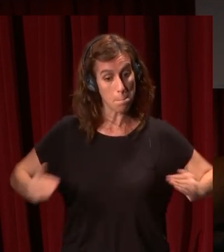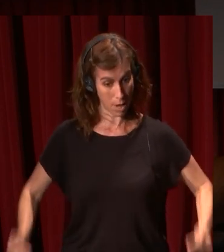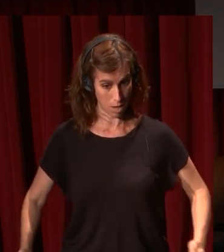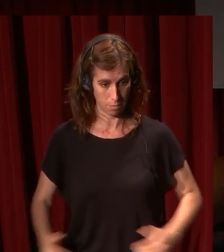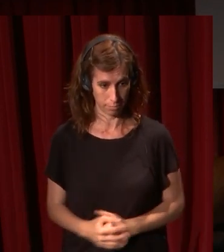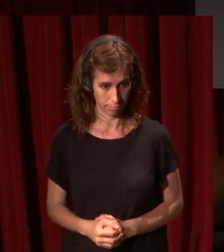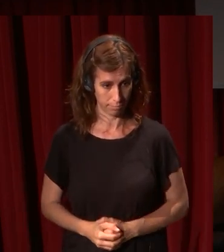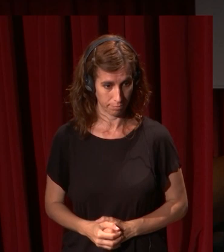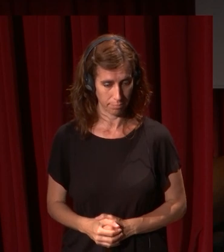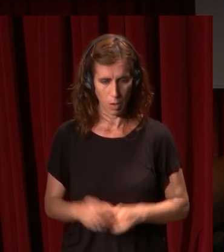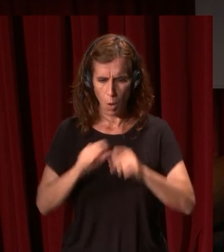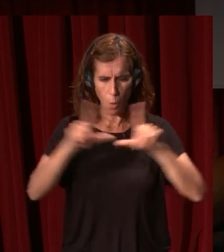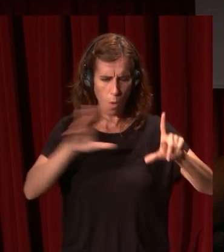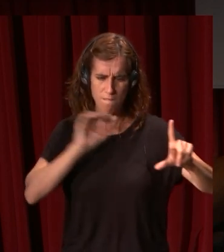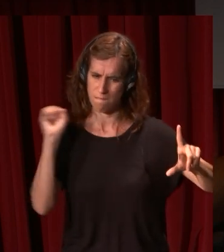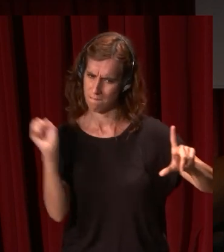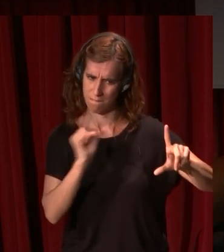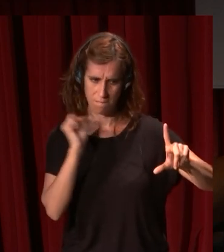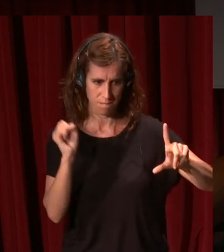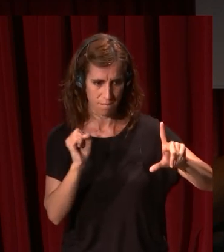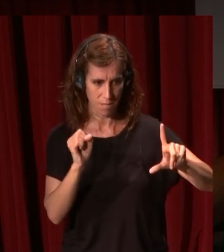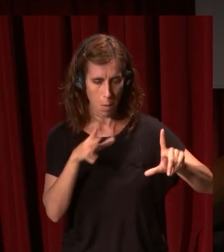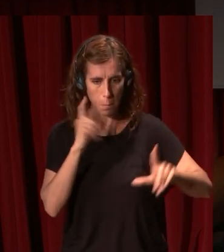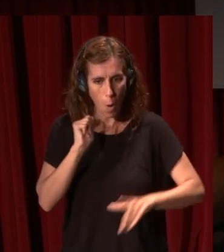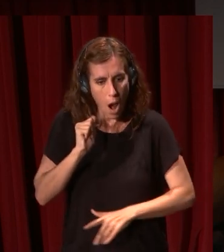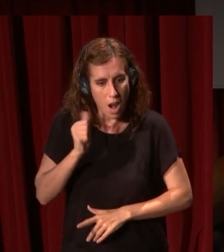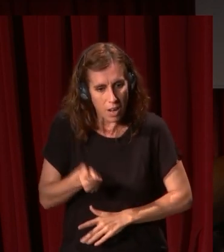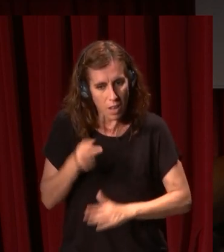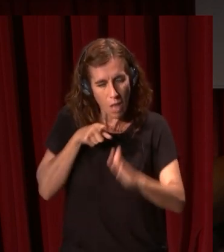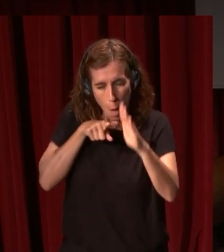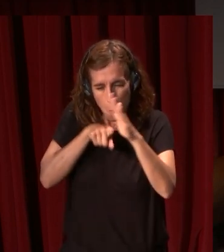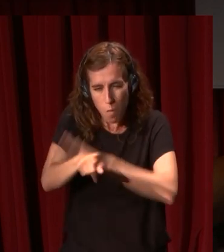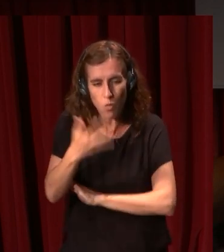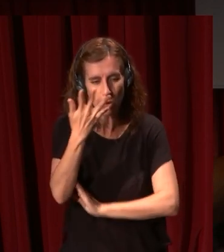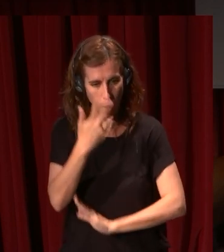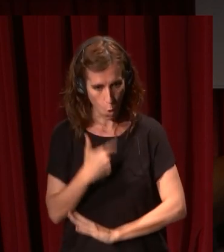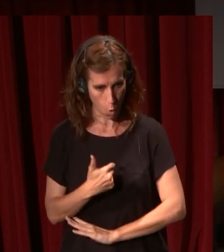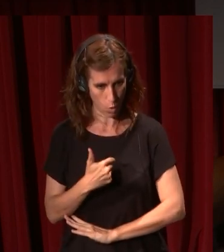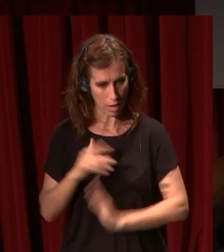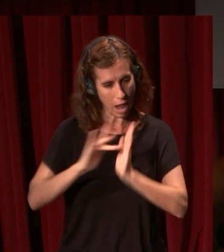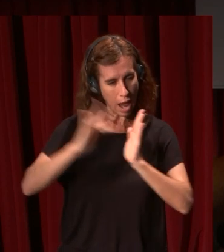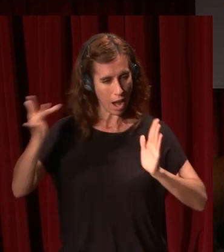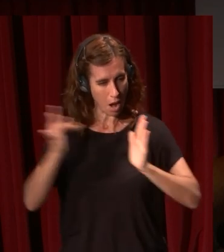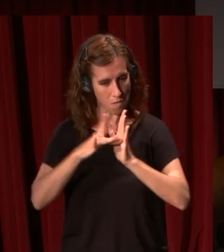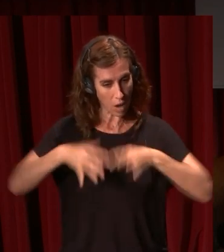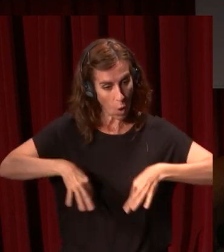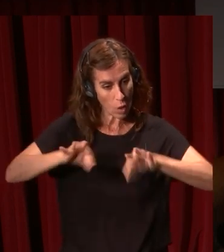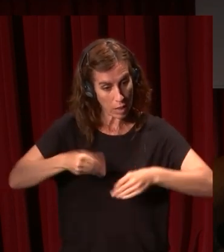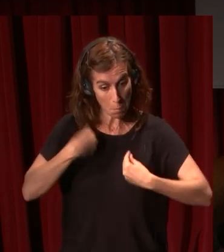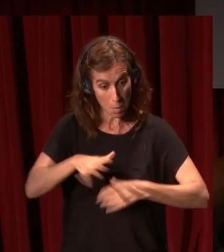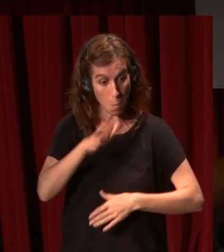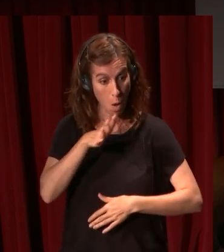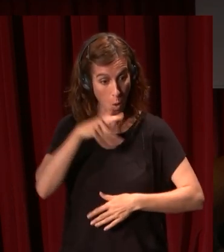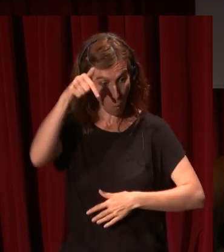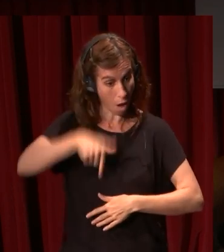ellos un cuadro maravilloso también por la riqueza y la hondura de los colores que tiene el reflejo de esas telas en el agua que veréis en la